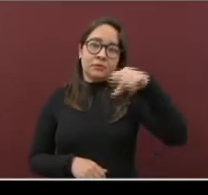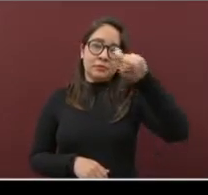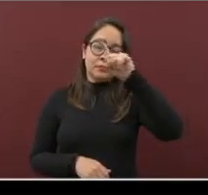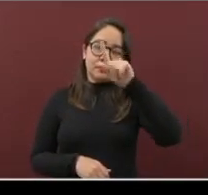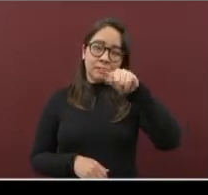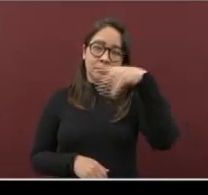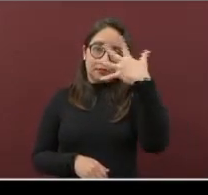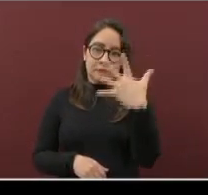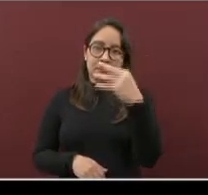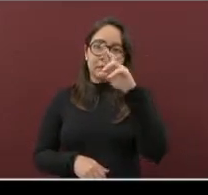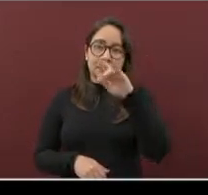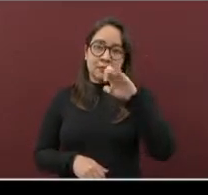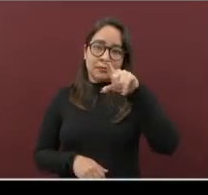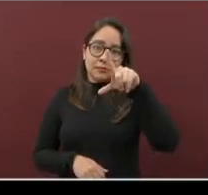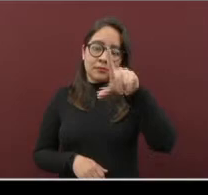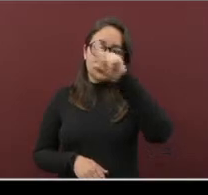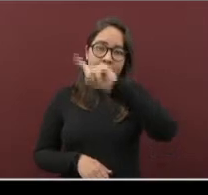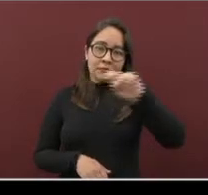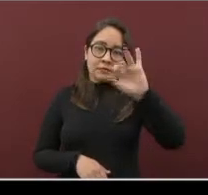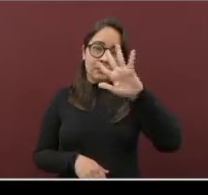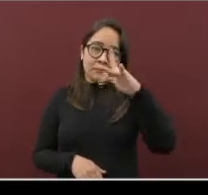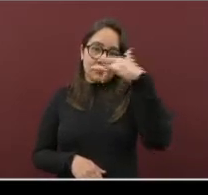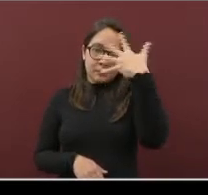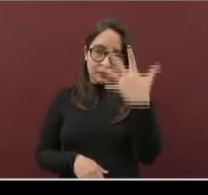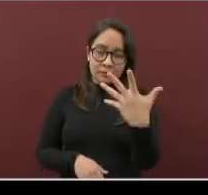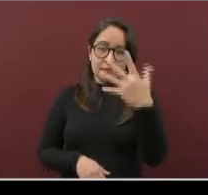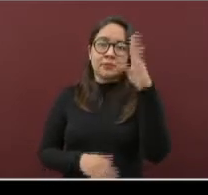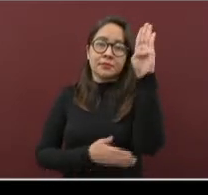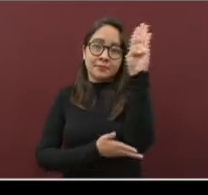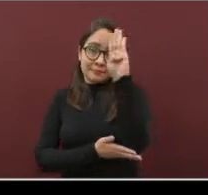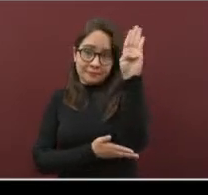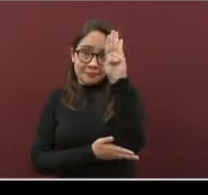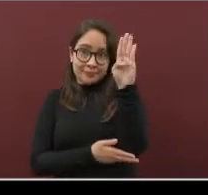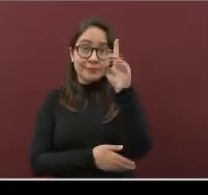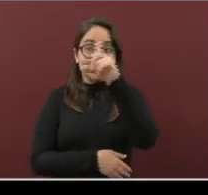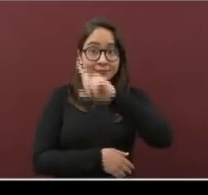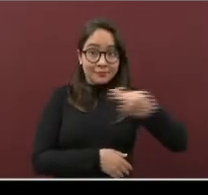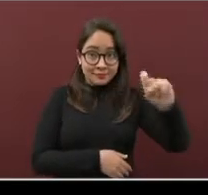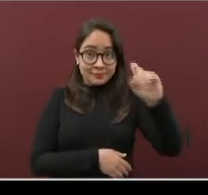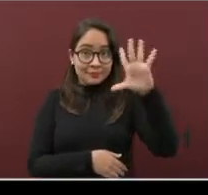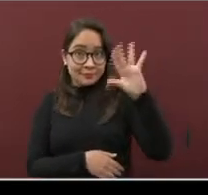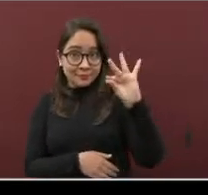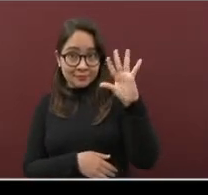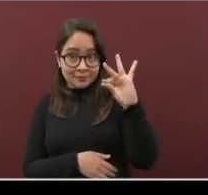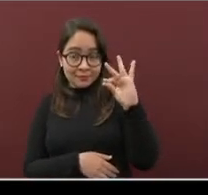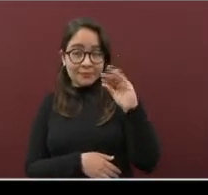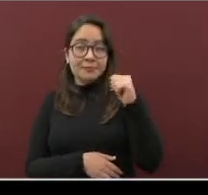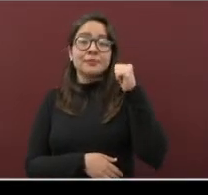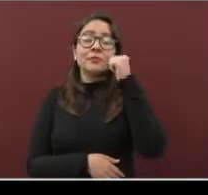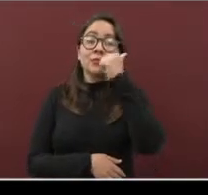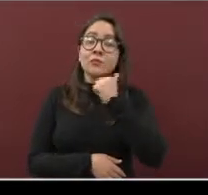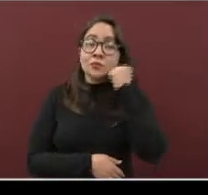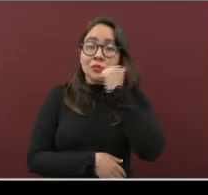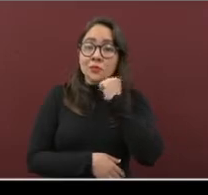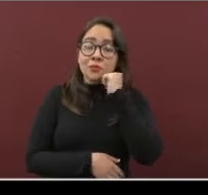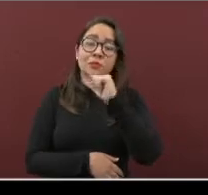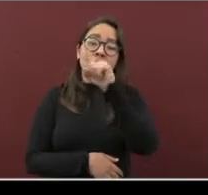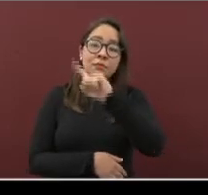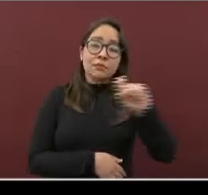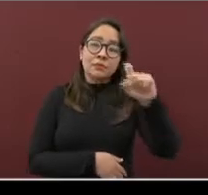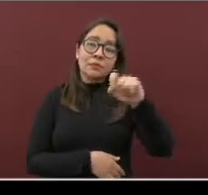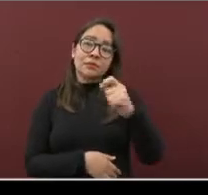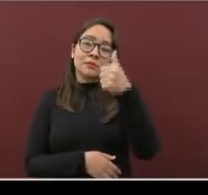Rafael Delgado, 155. Banderilla, con 140. Actopan, 126.